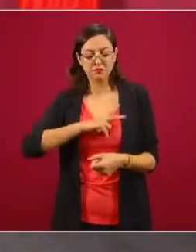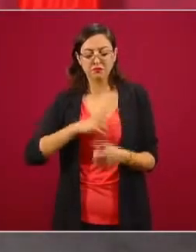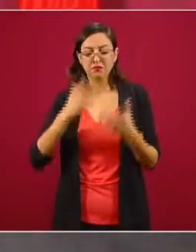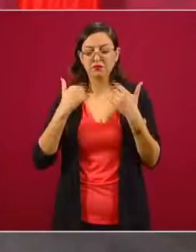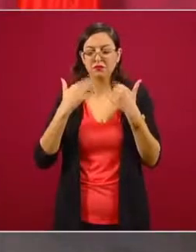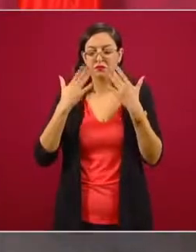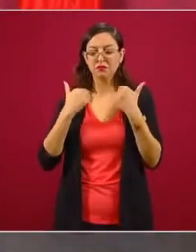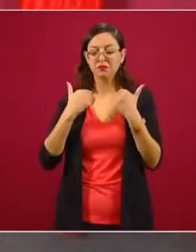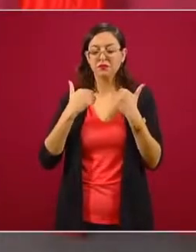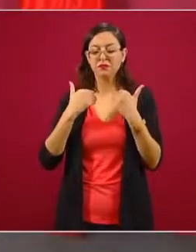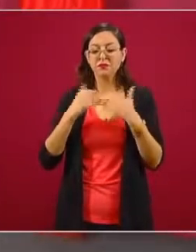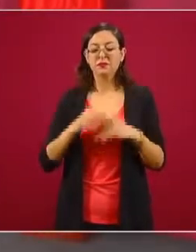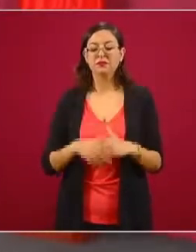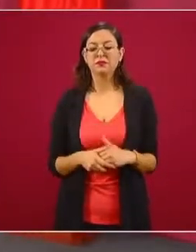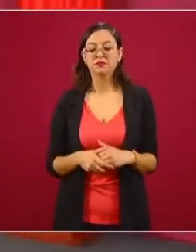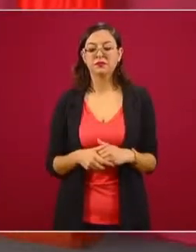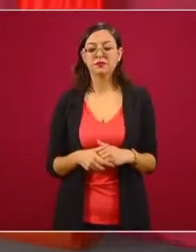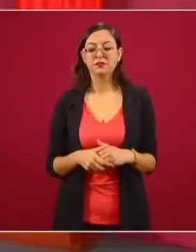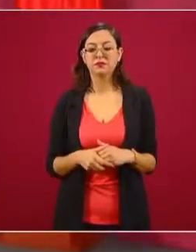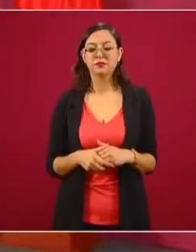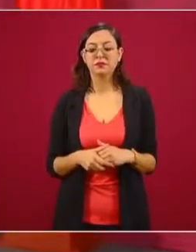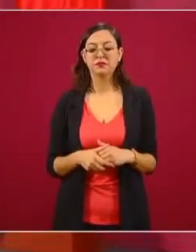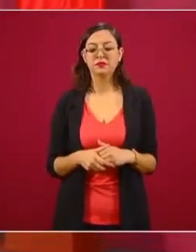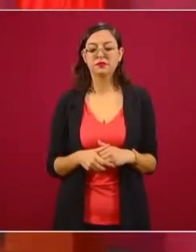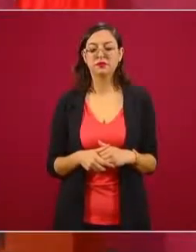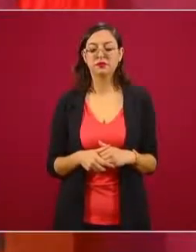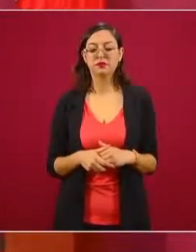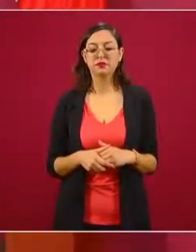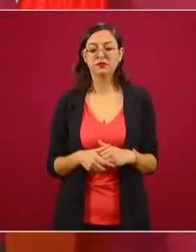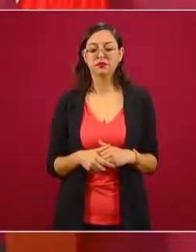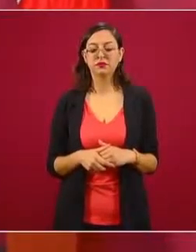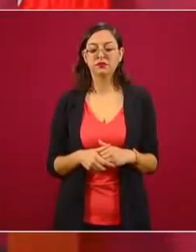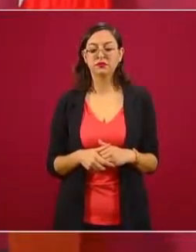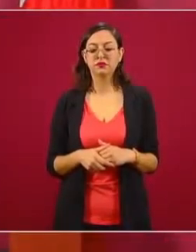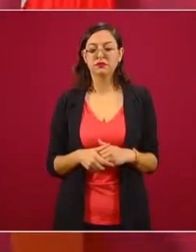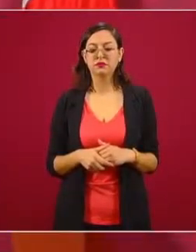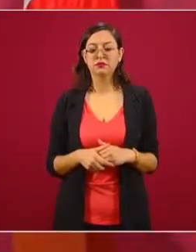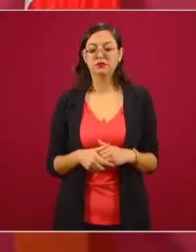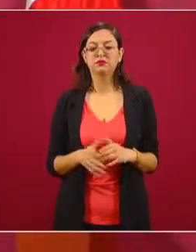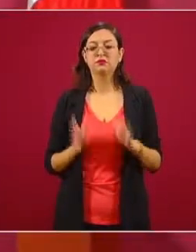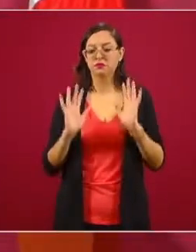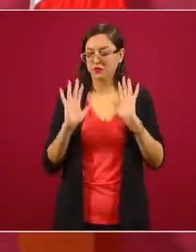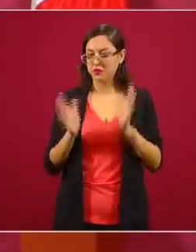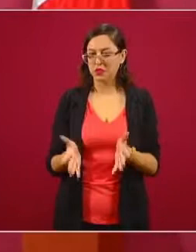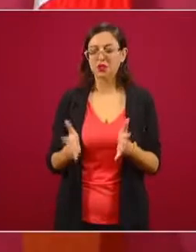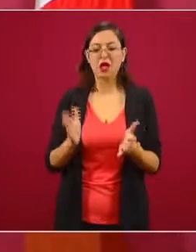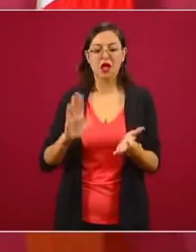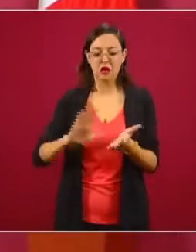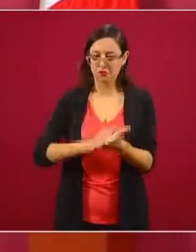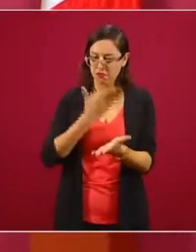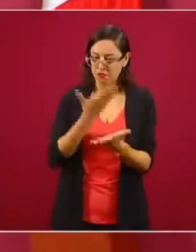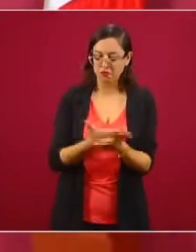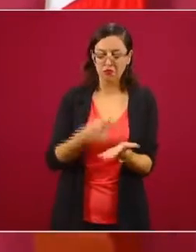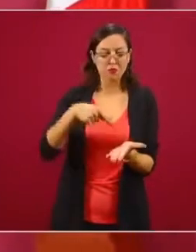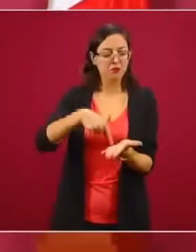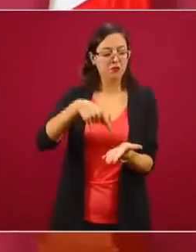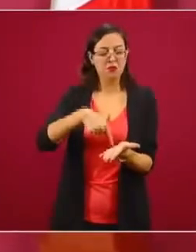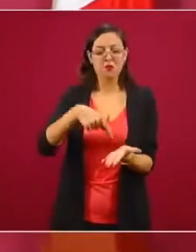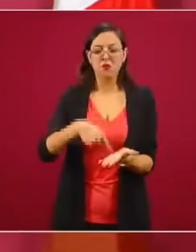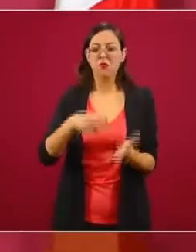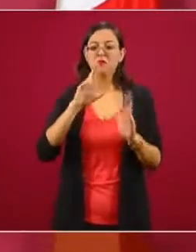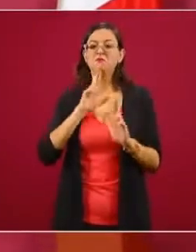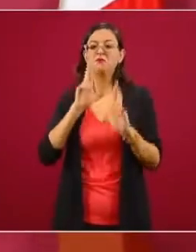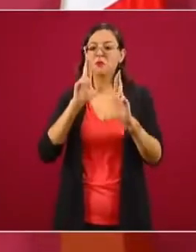ya me hice la prueba, llevo mi certificado. Ahora, también